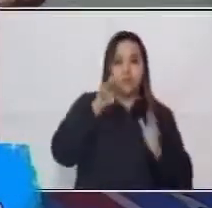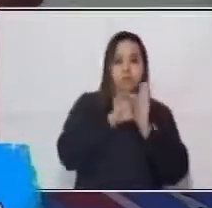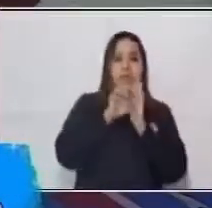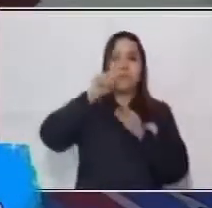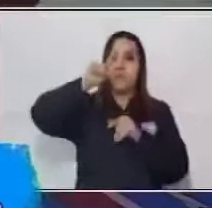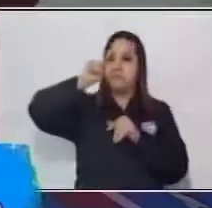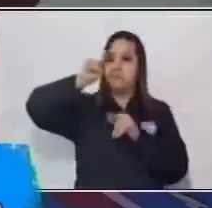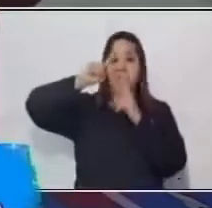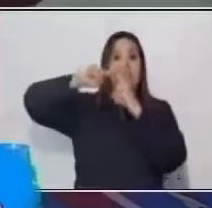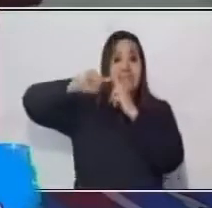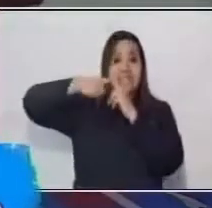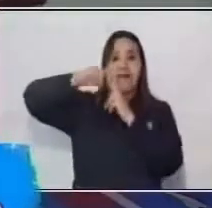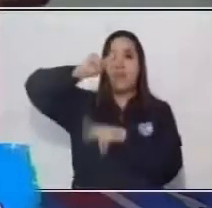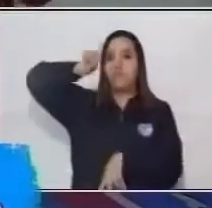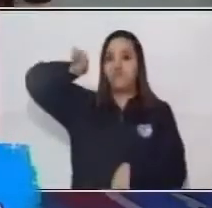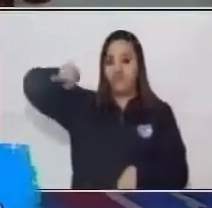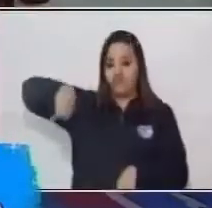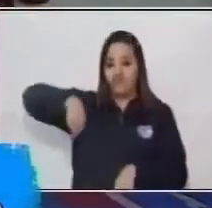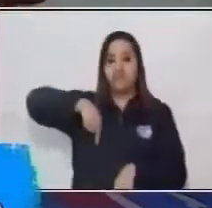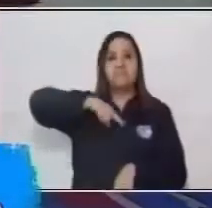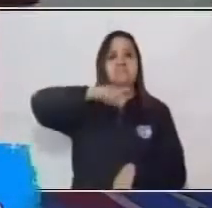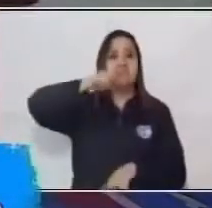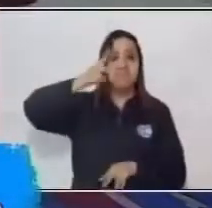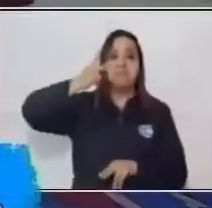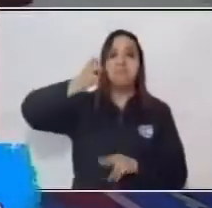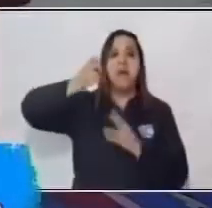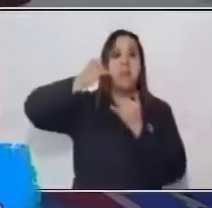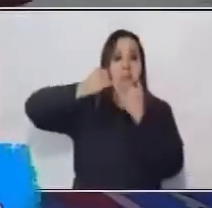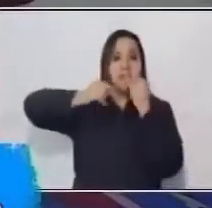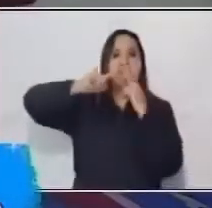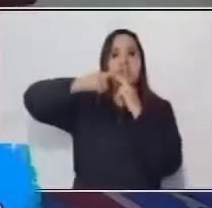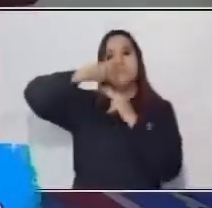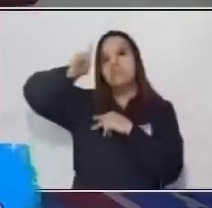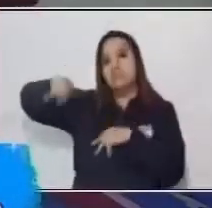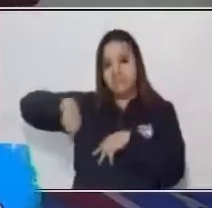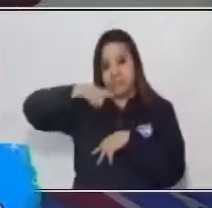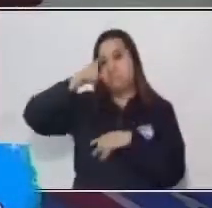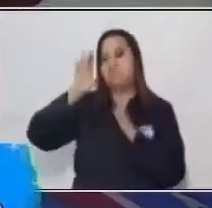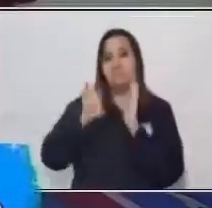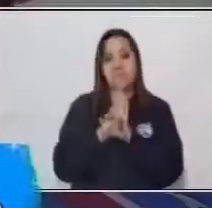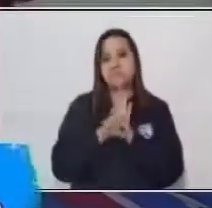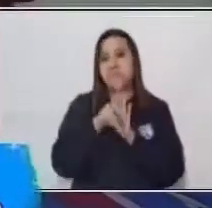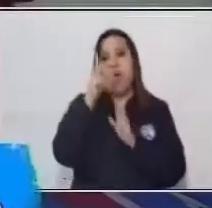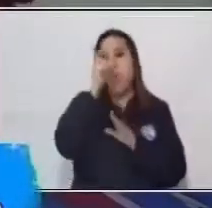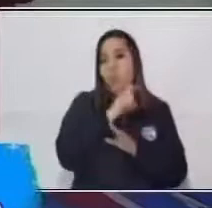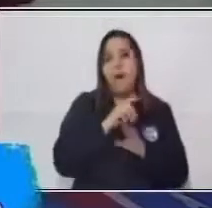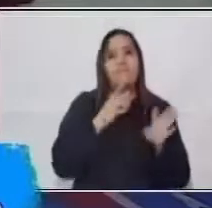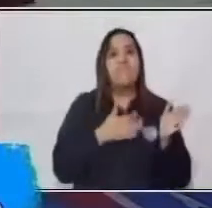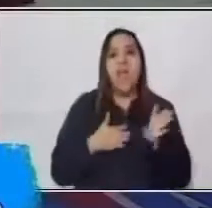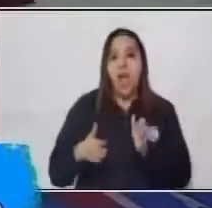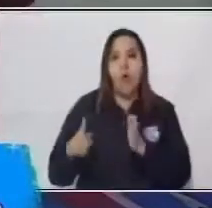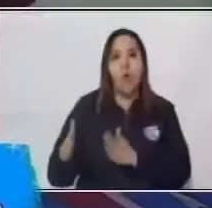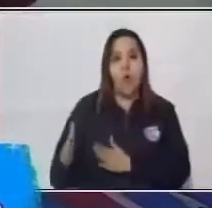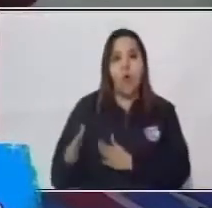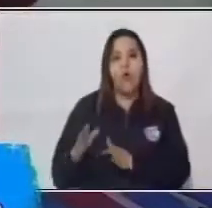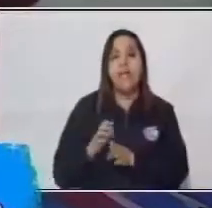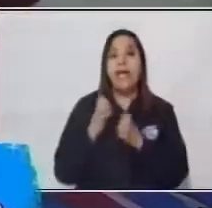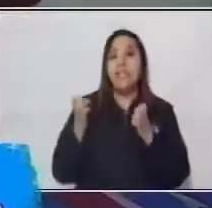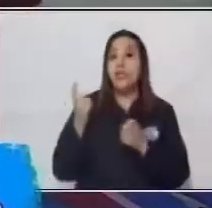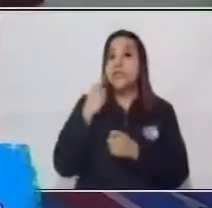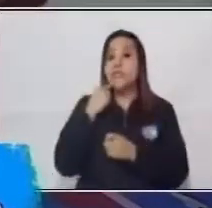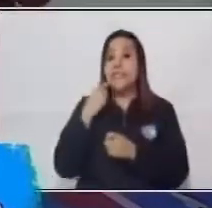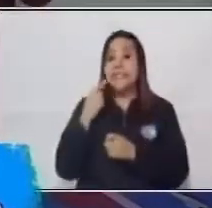Recordemos que en la astronomía los mayas, por ejemplo, eran muy buenos y entonces el ciclo de la luna siempre